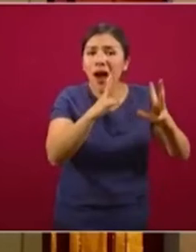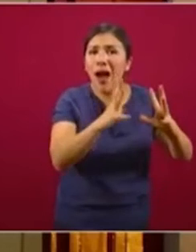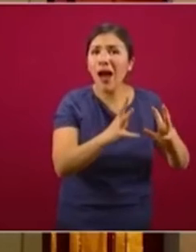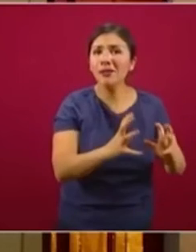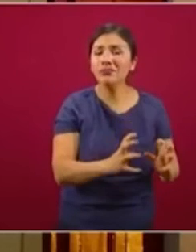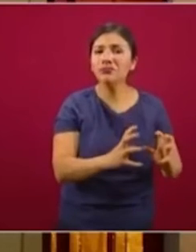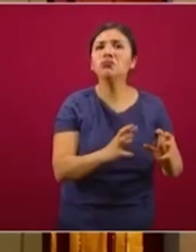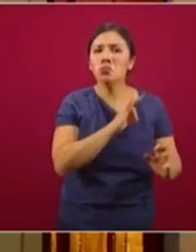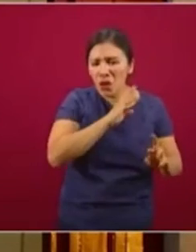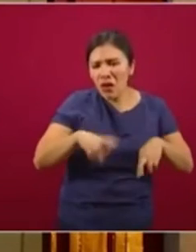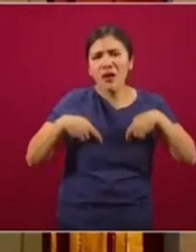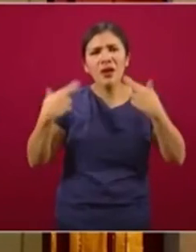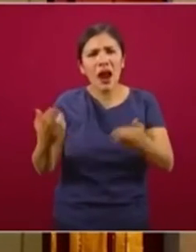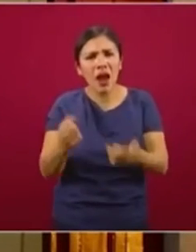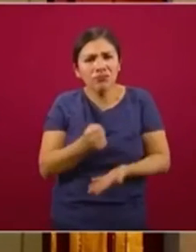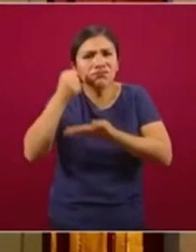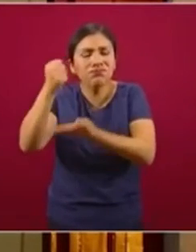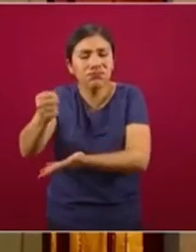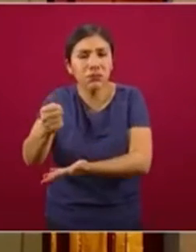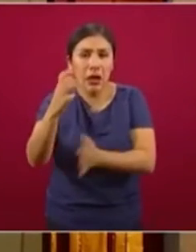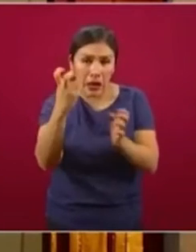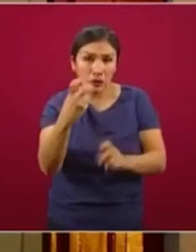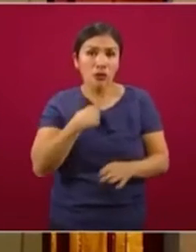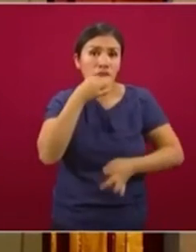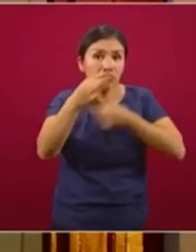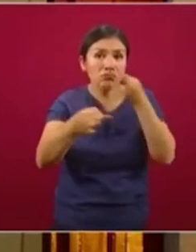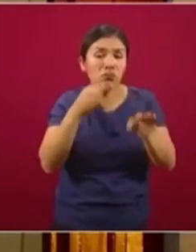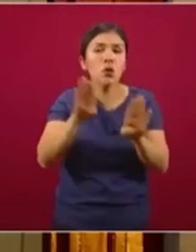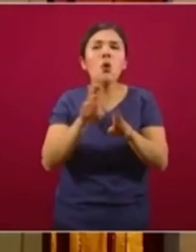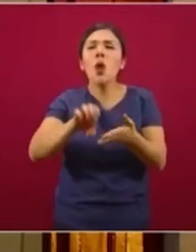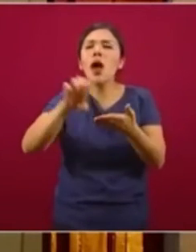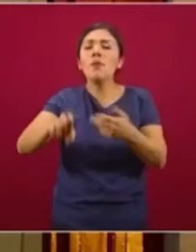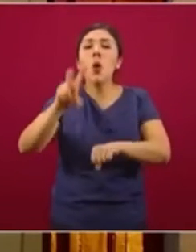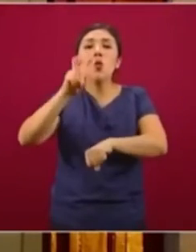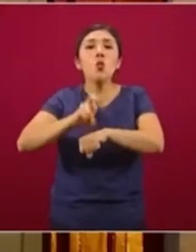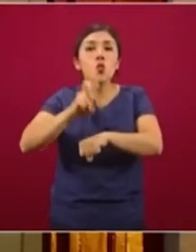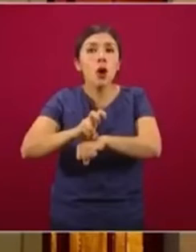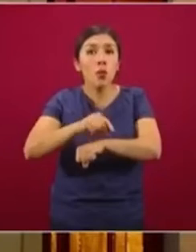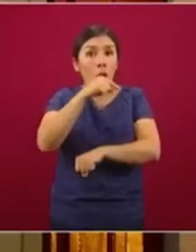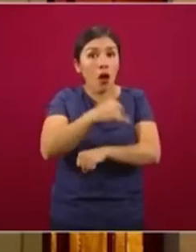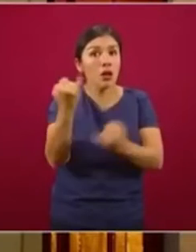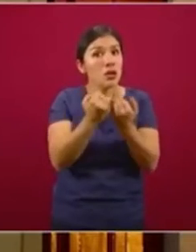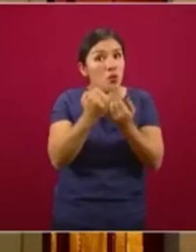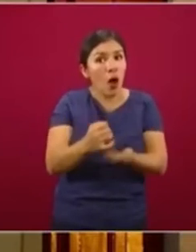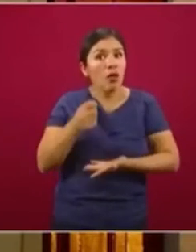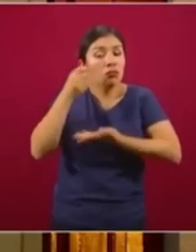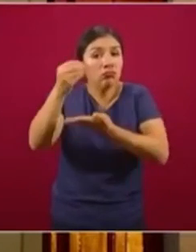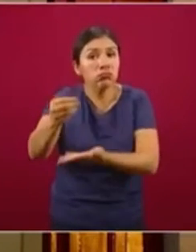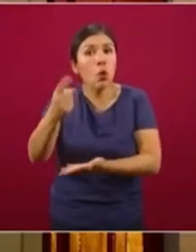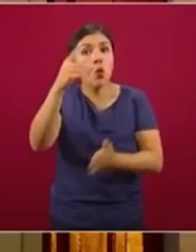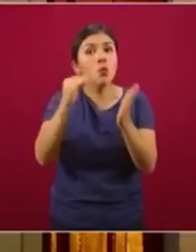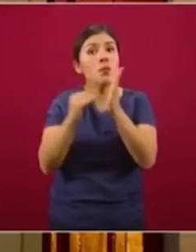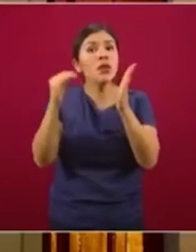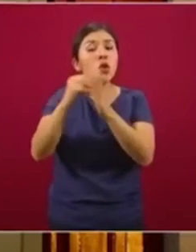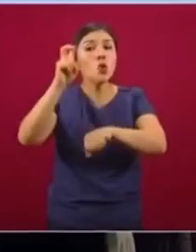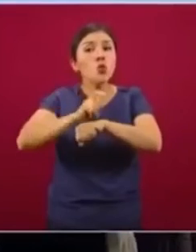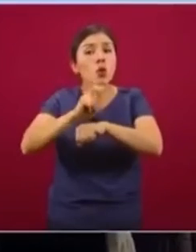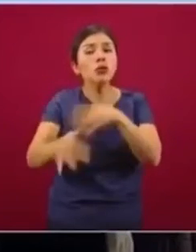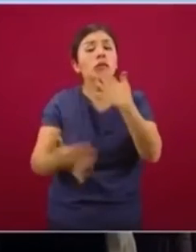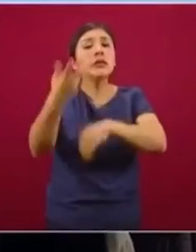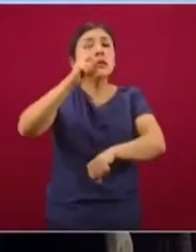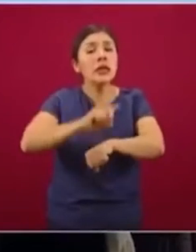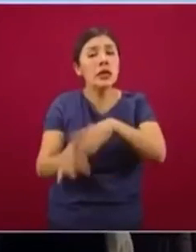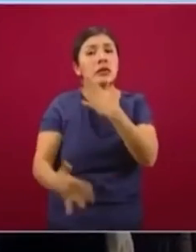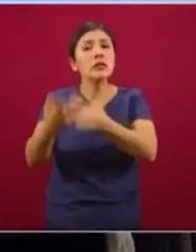Así hemos informado lo que ha venido, por ejemplo, ocurriendo con el huevo, que ha sido una donación de un millón de huevos cada 15